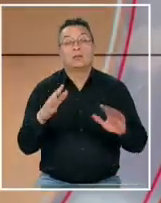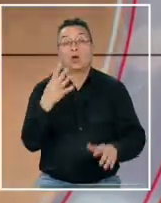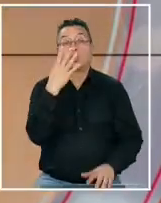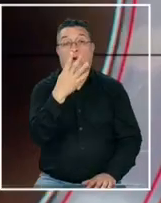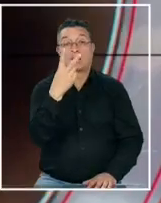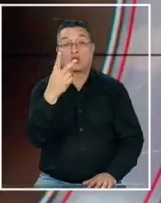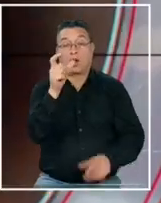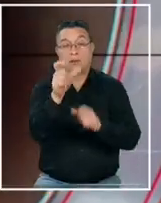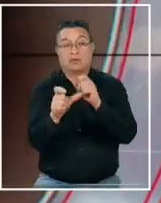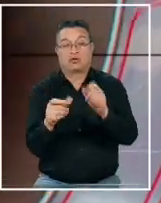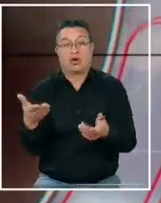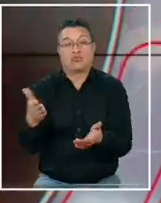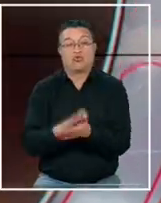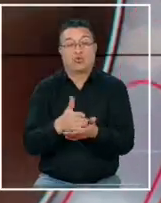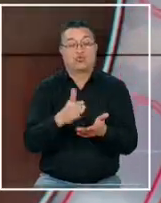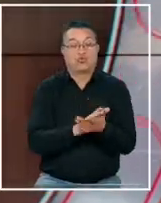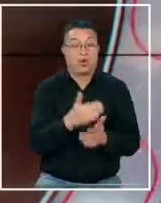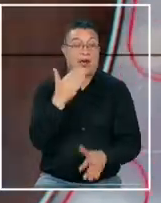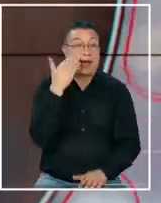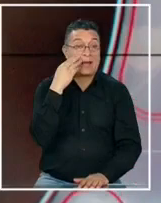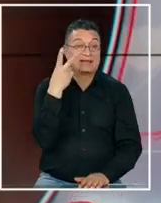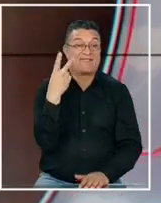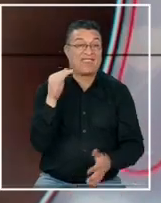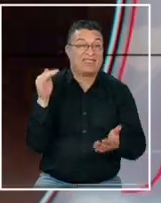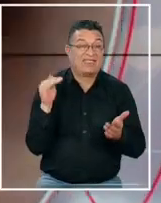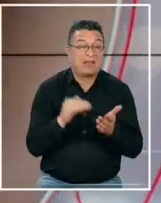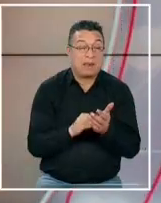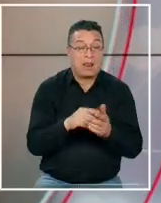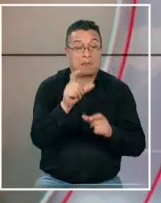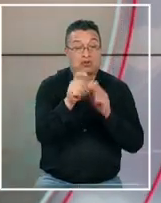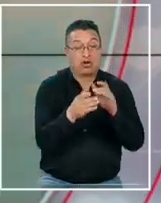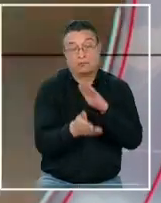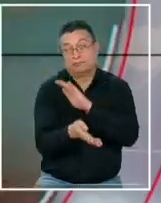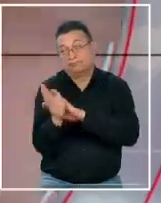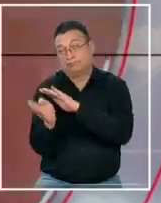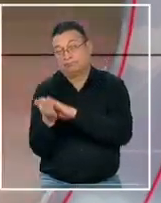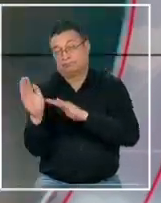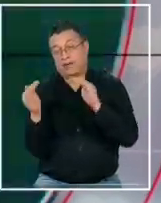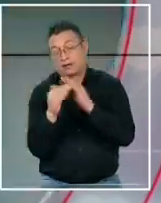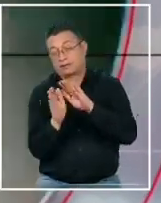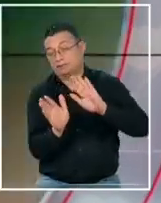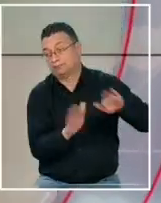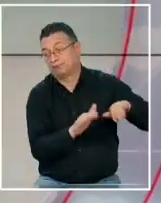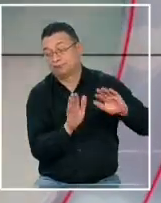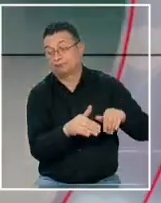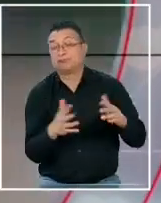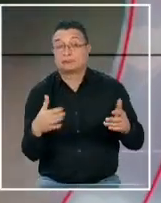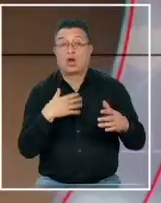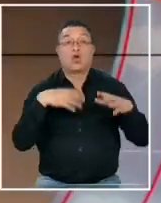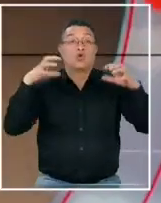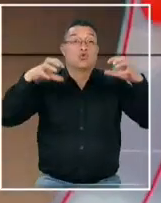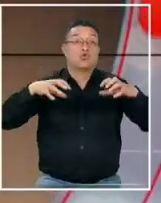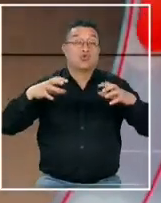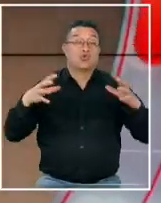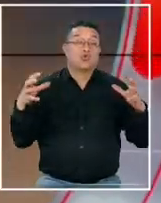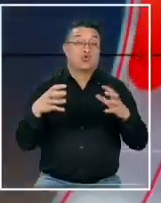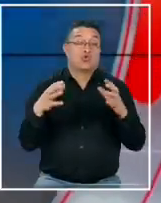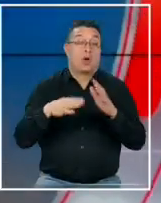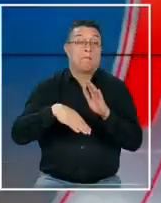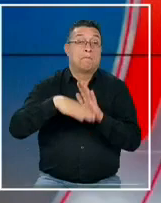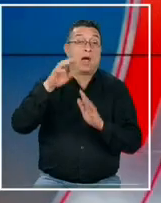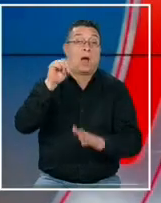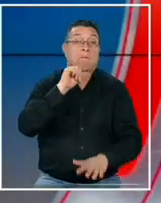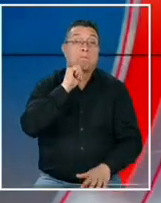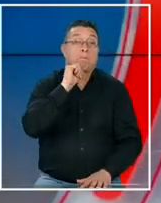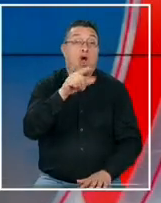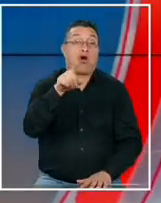42 personas han perdido la vida y casi 20.000 han sido desplazadas de sus hogares producto de intensas lluvias que golpean al país más pobre